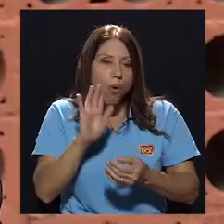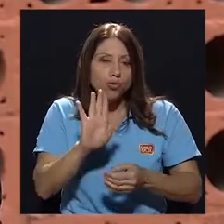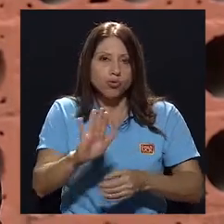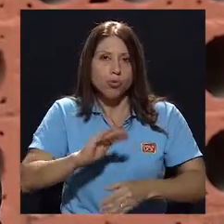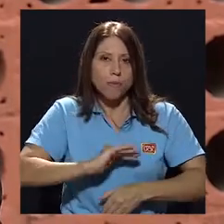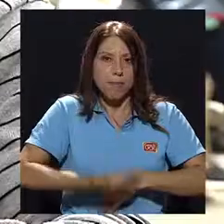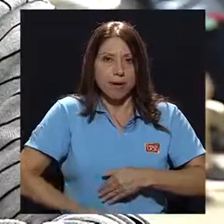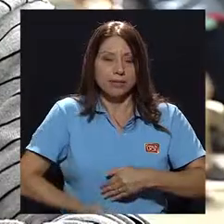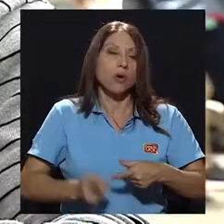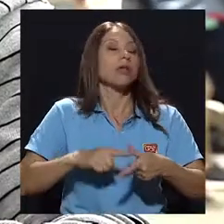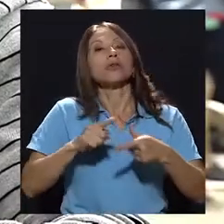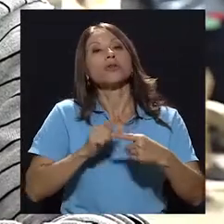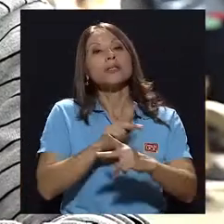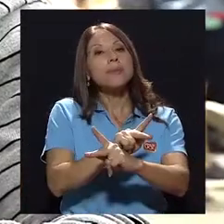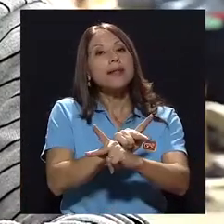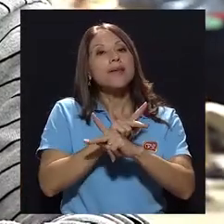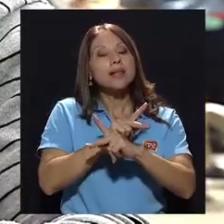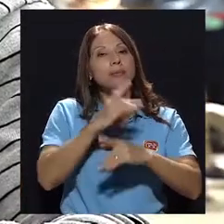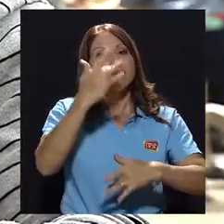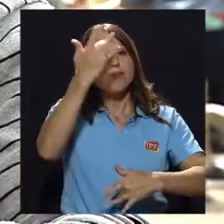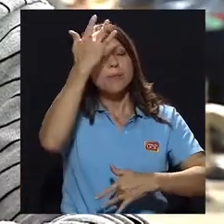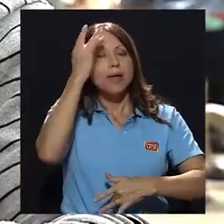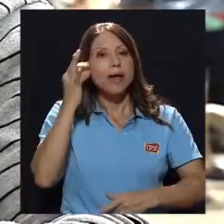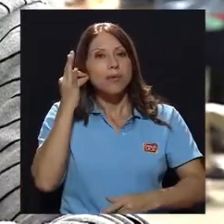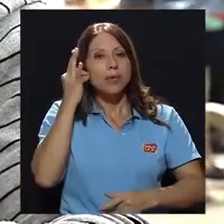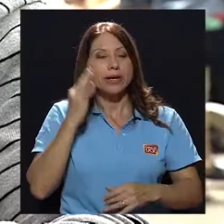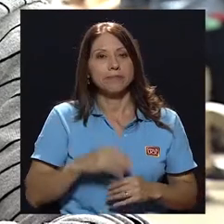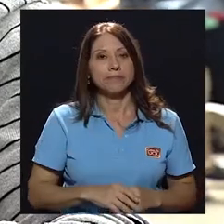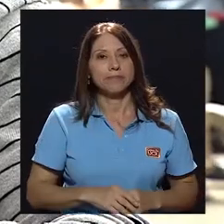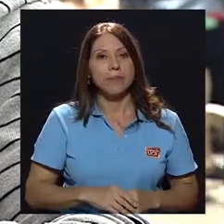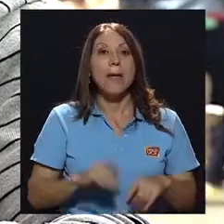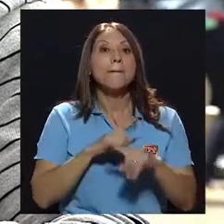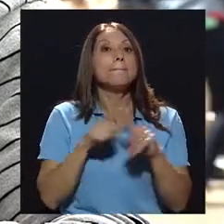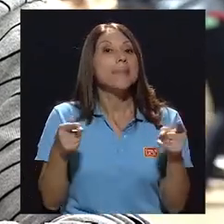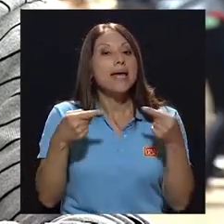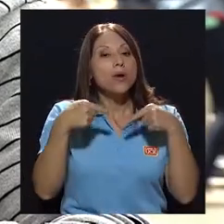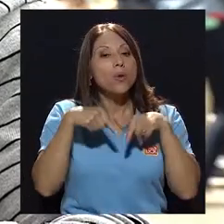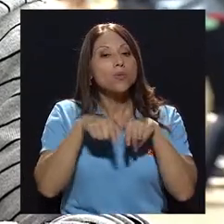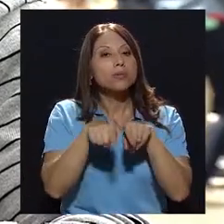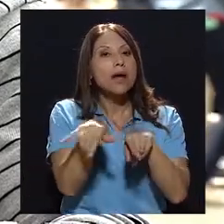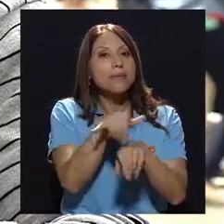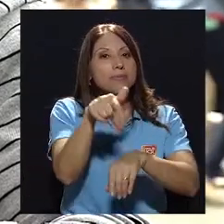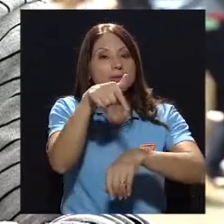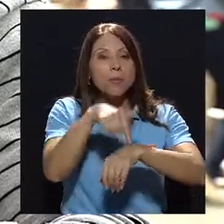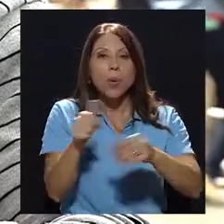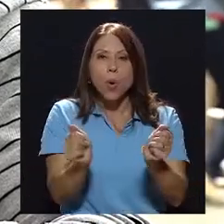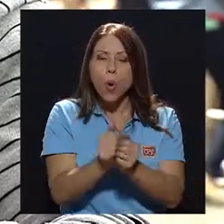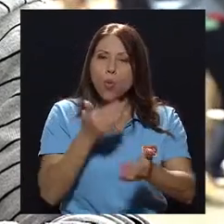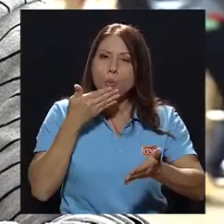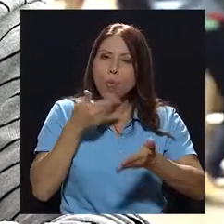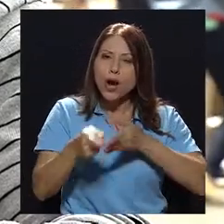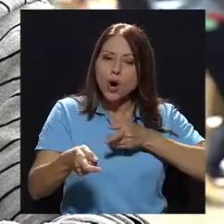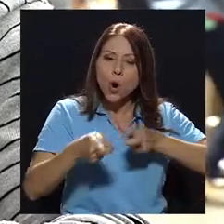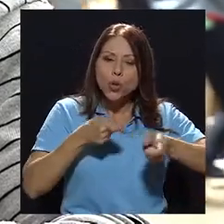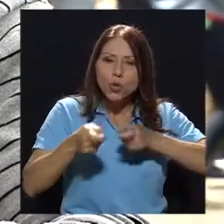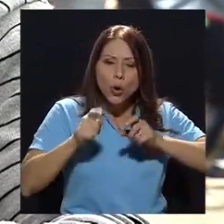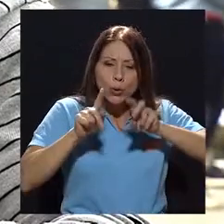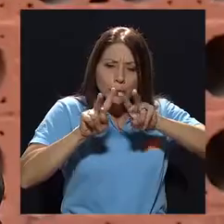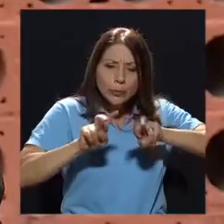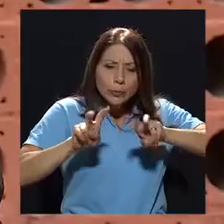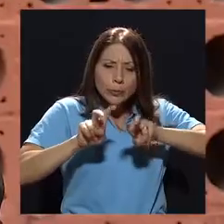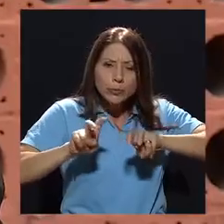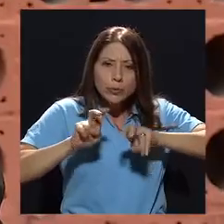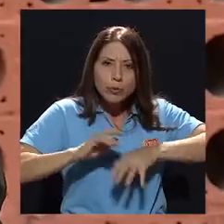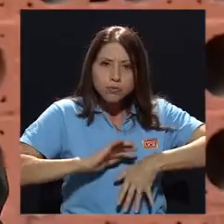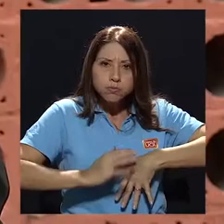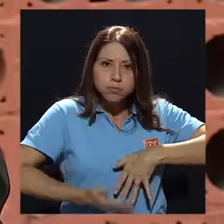embarazo. Entonces, prevenimos enfermedad en la mujer, pero a la vez, con un buen control prenatal, lo que hacemos es